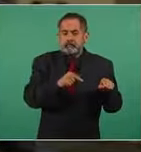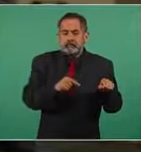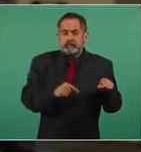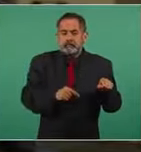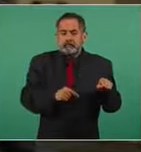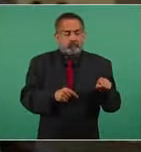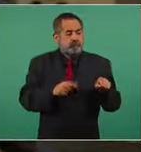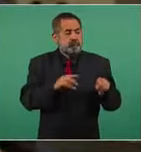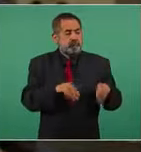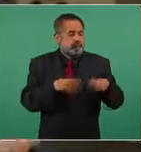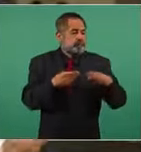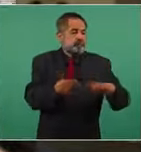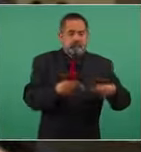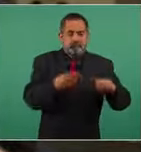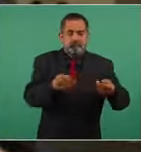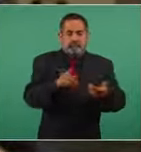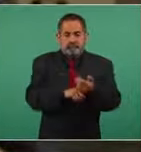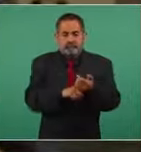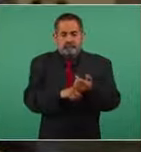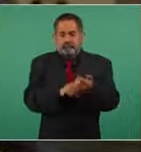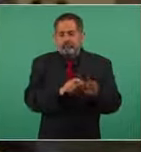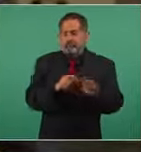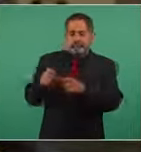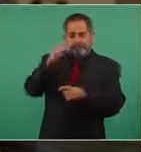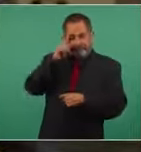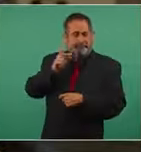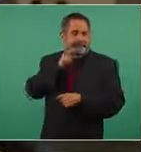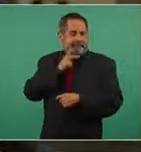brindando los servicios a Pemex.